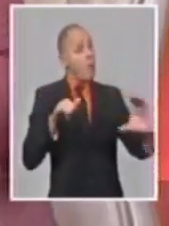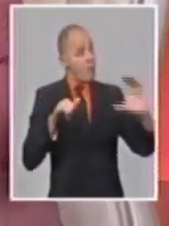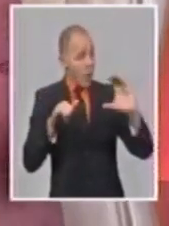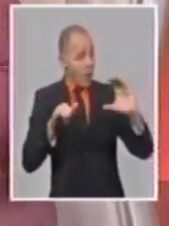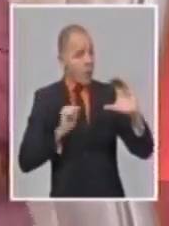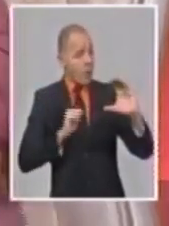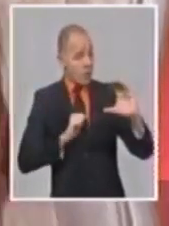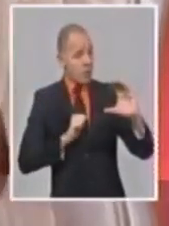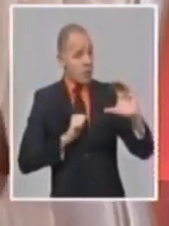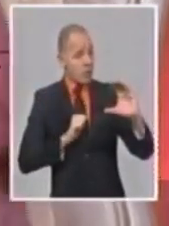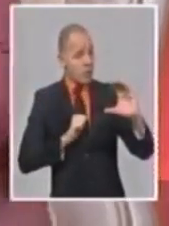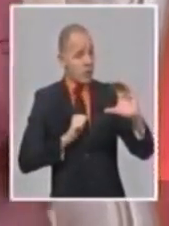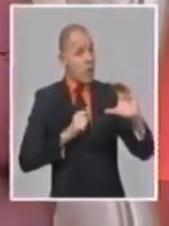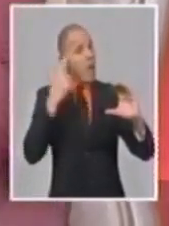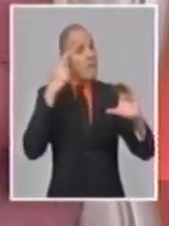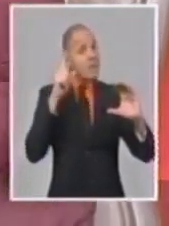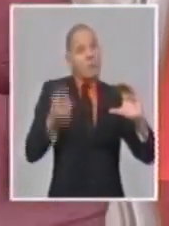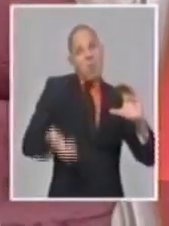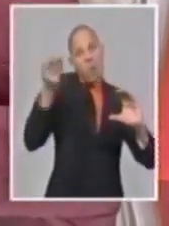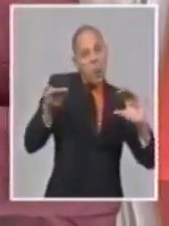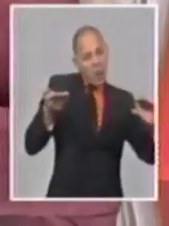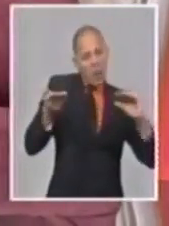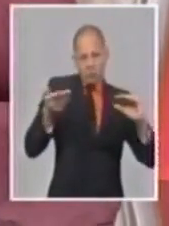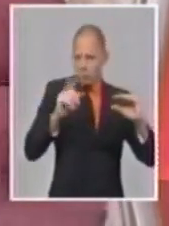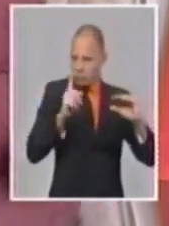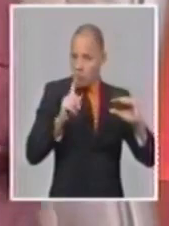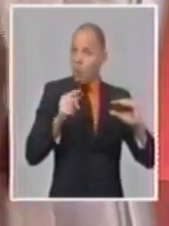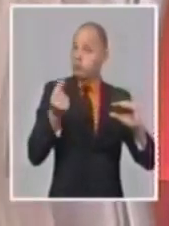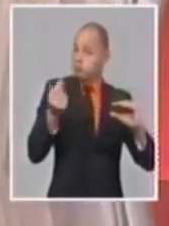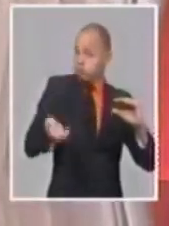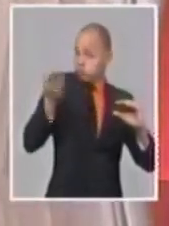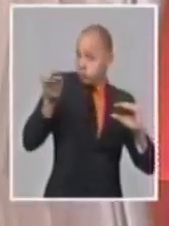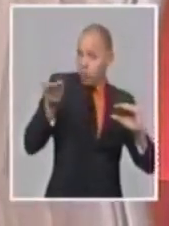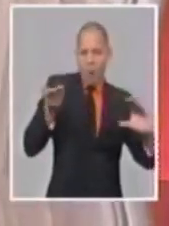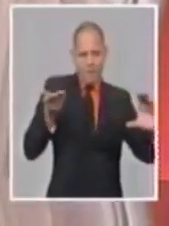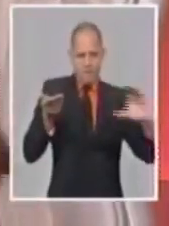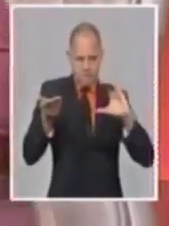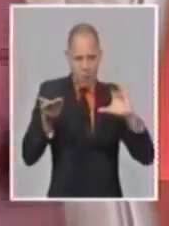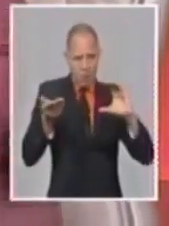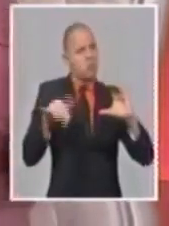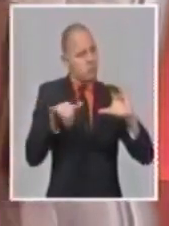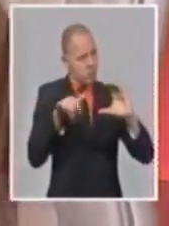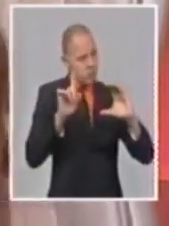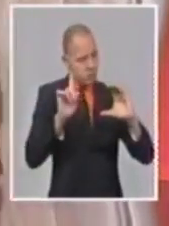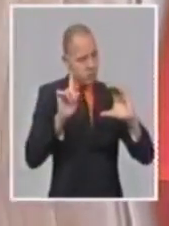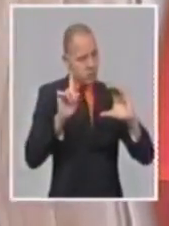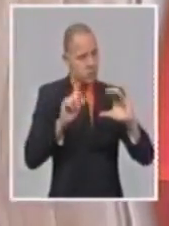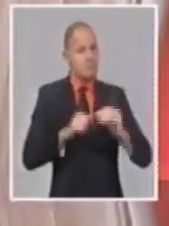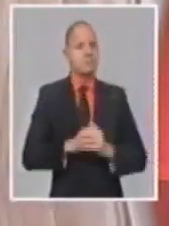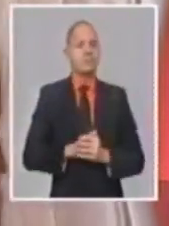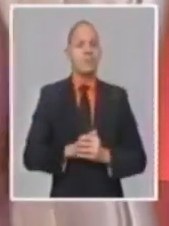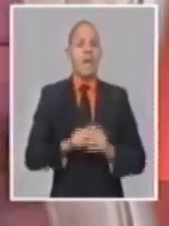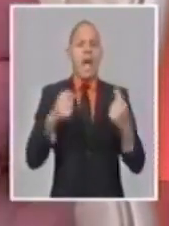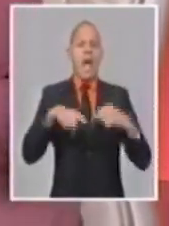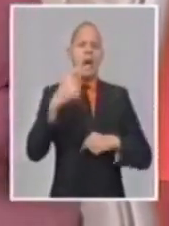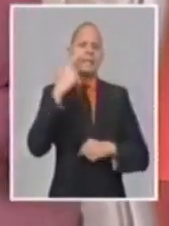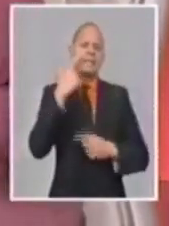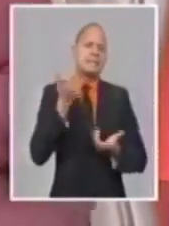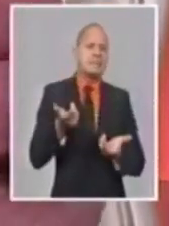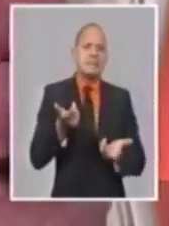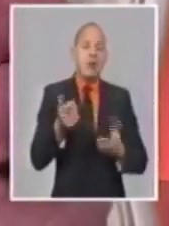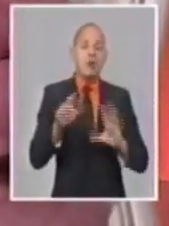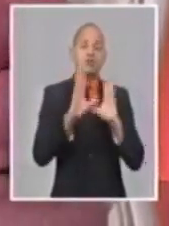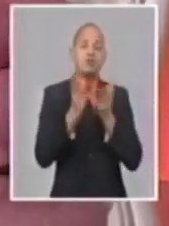productos, de los bienes y servicios mayoristas, como minoristas, tienen un incremento.